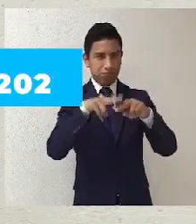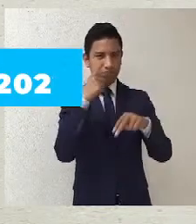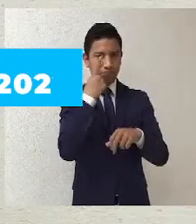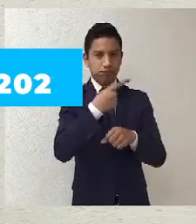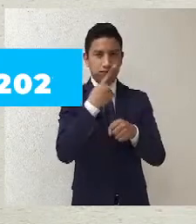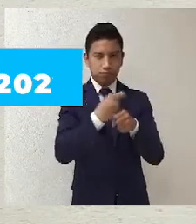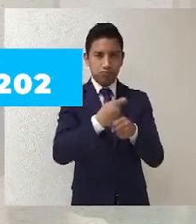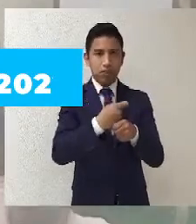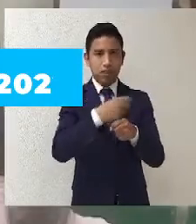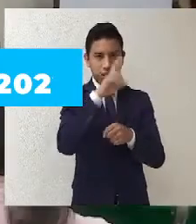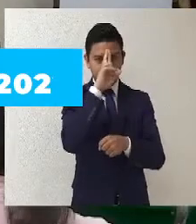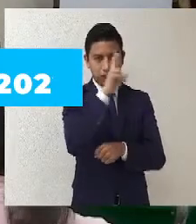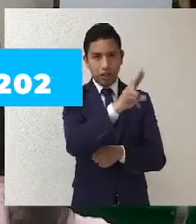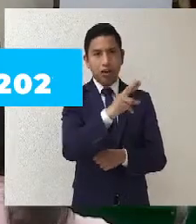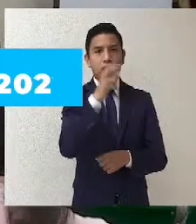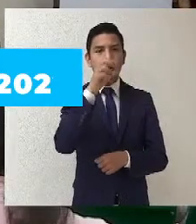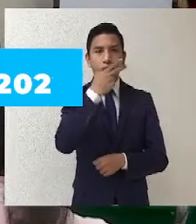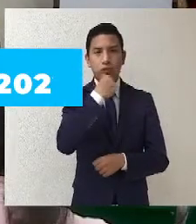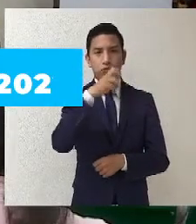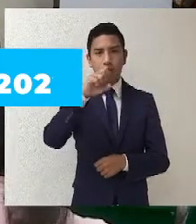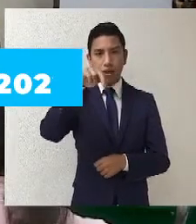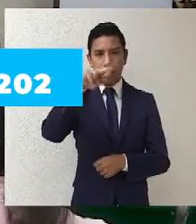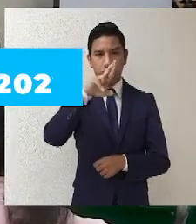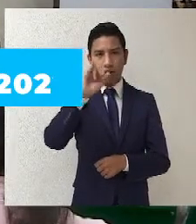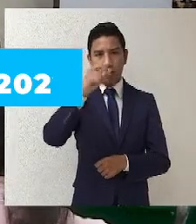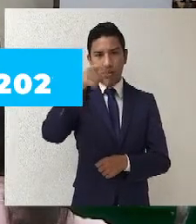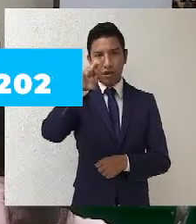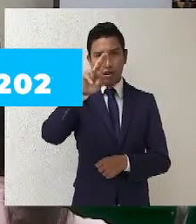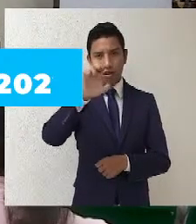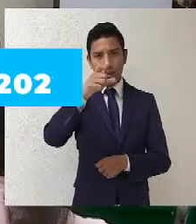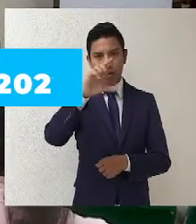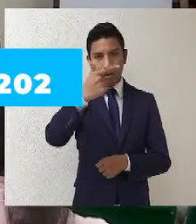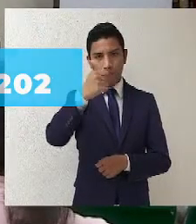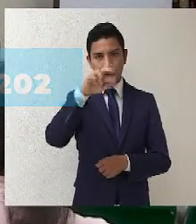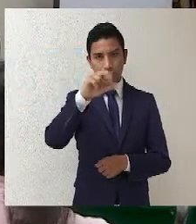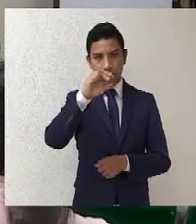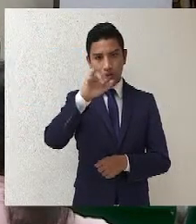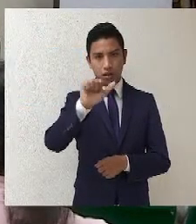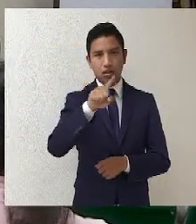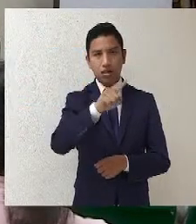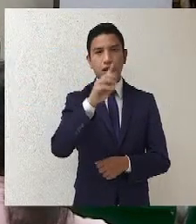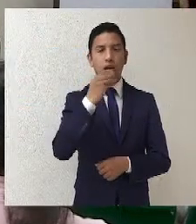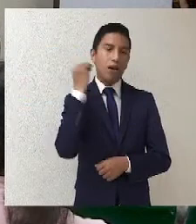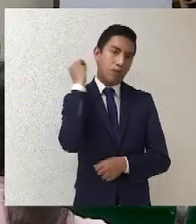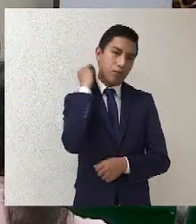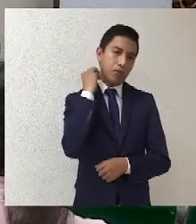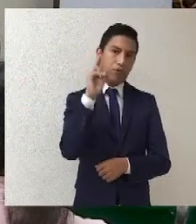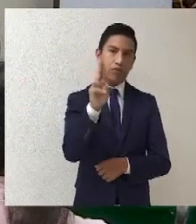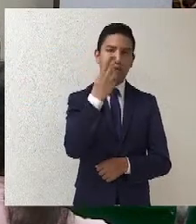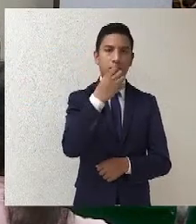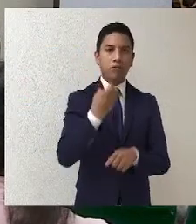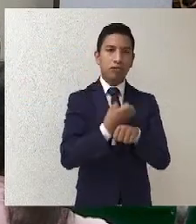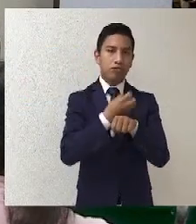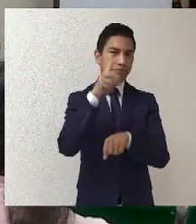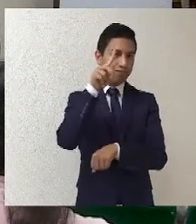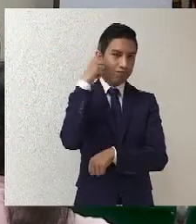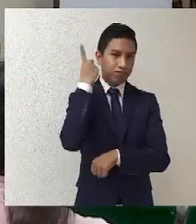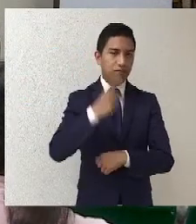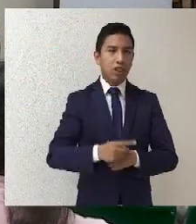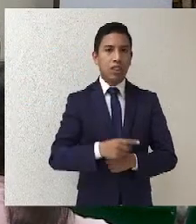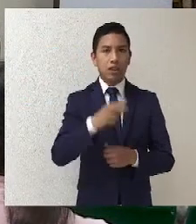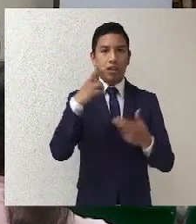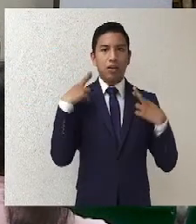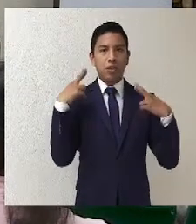primer lugar, al doctor Enrique García Carranza, abogado general de la Universidad Juárez del Estado de Durango, quien viene en